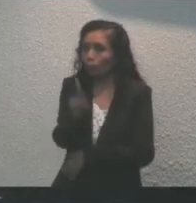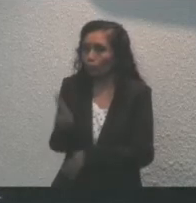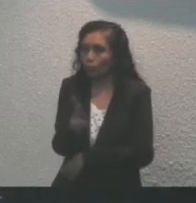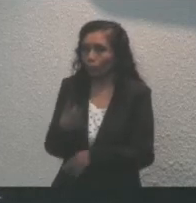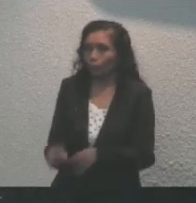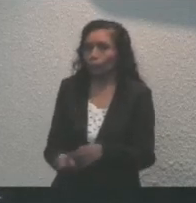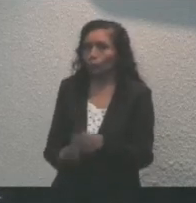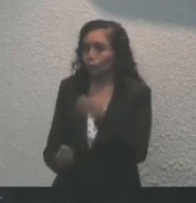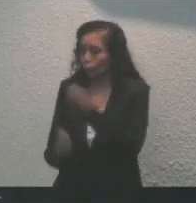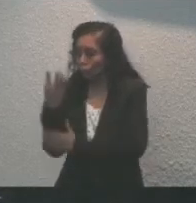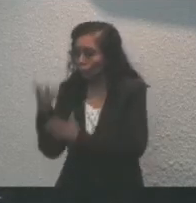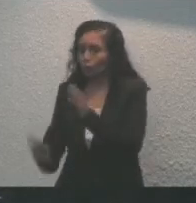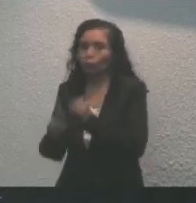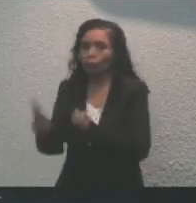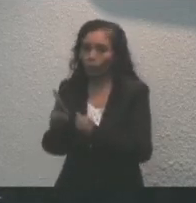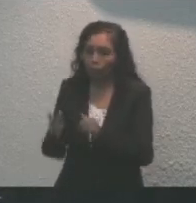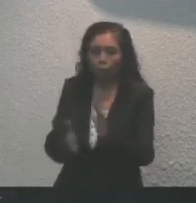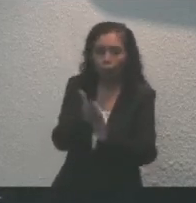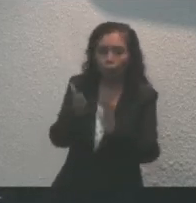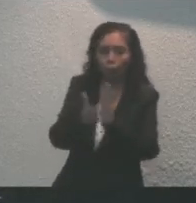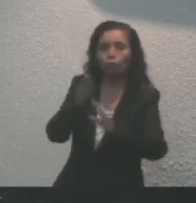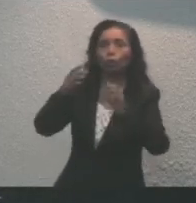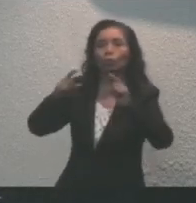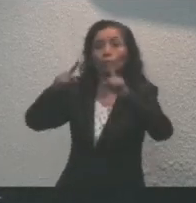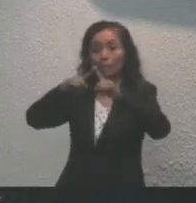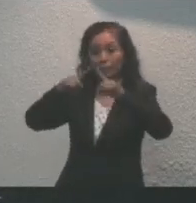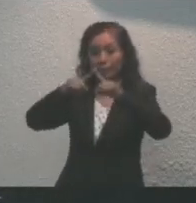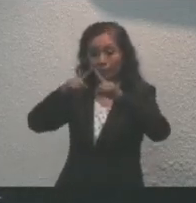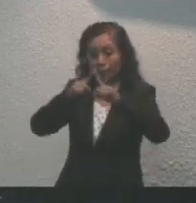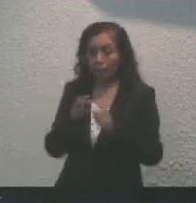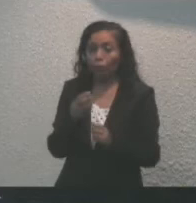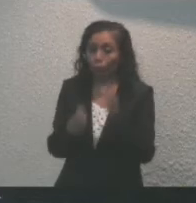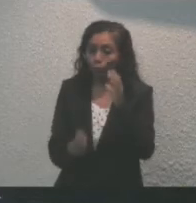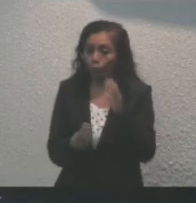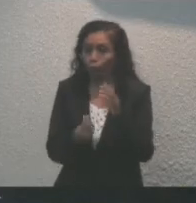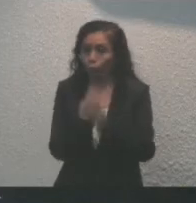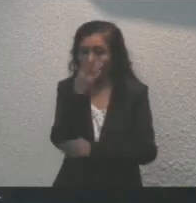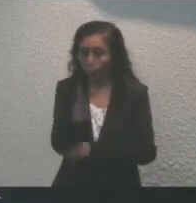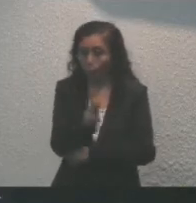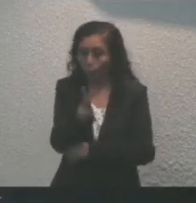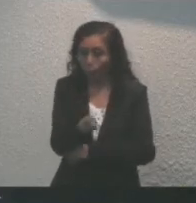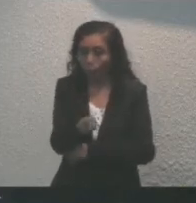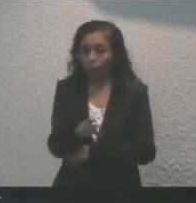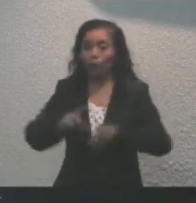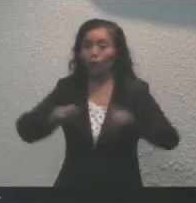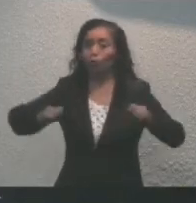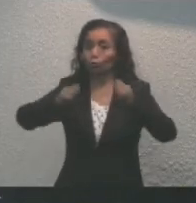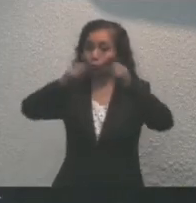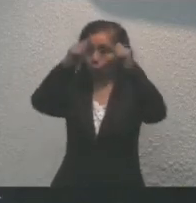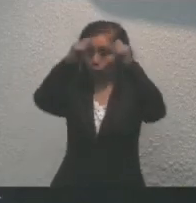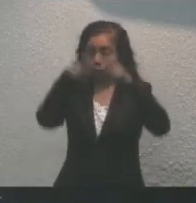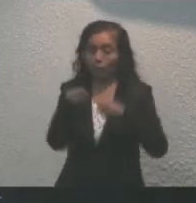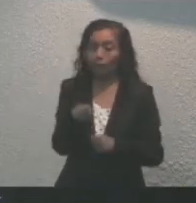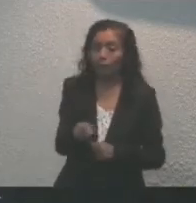donde también se construyeron iglesias. uno de esos nuevos poblados fue Tulum. Entre los